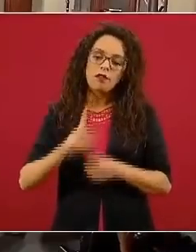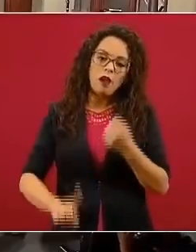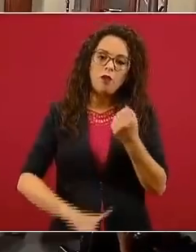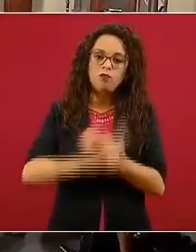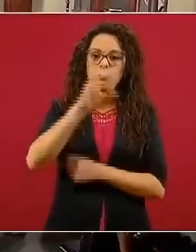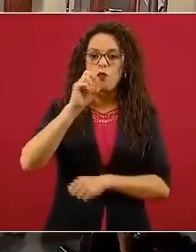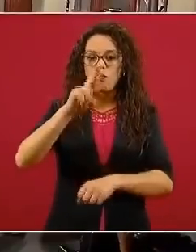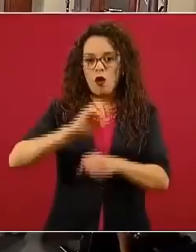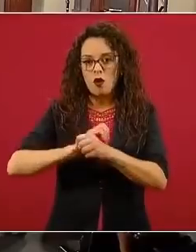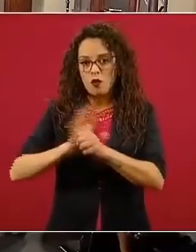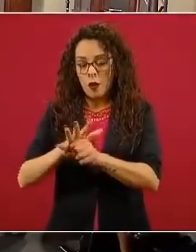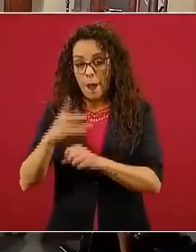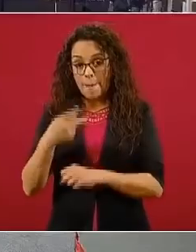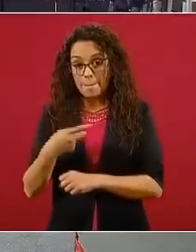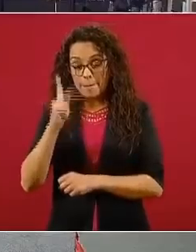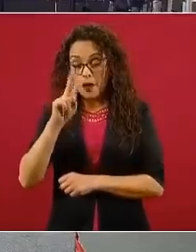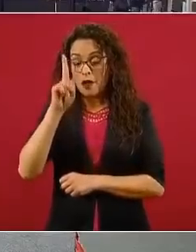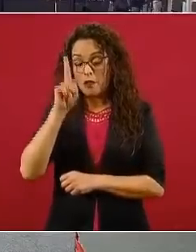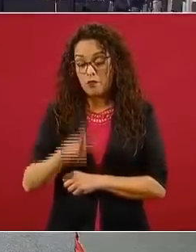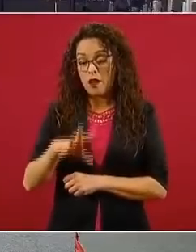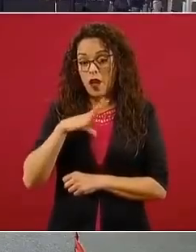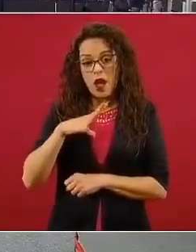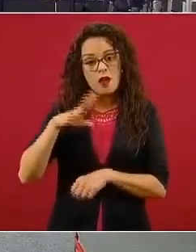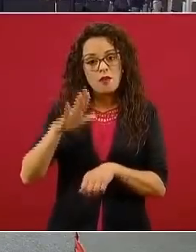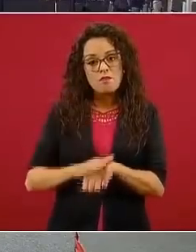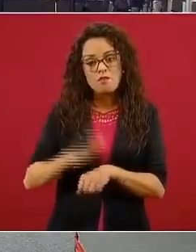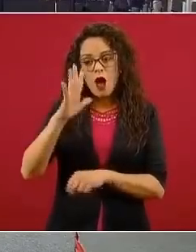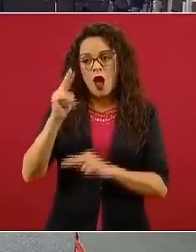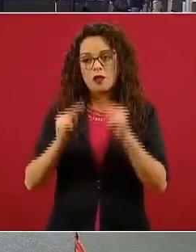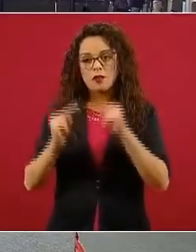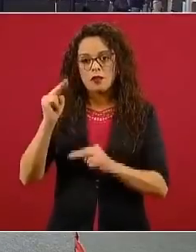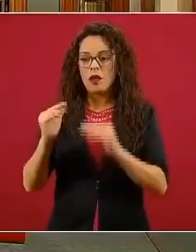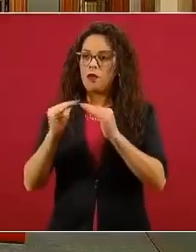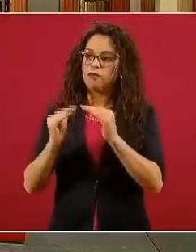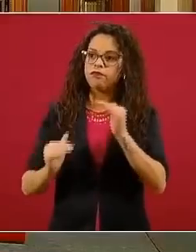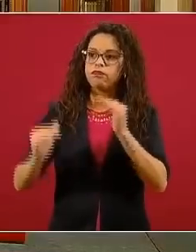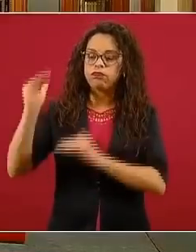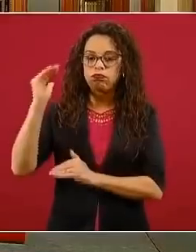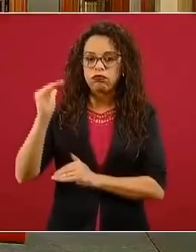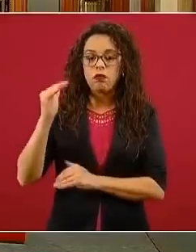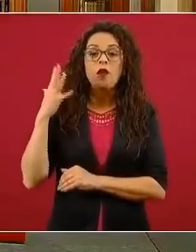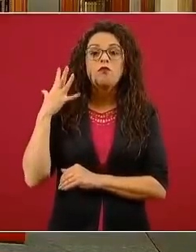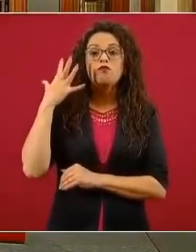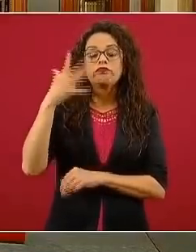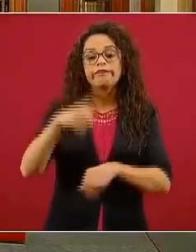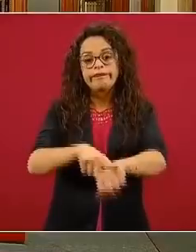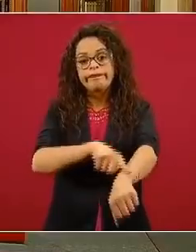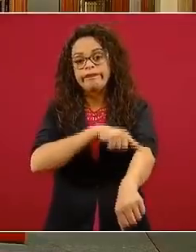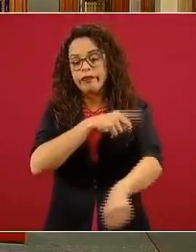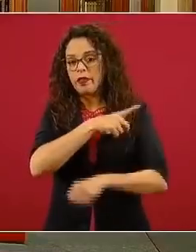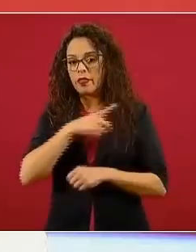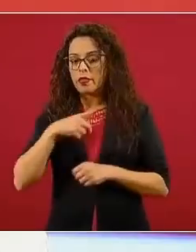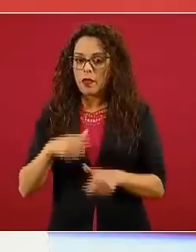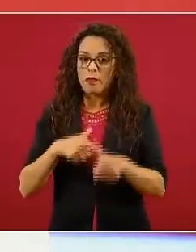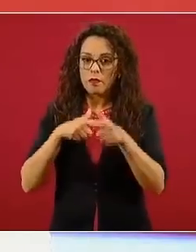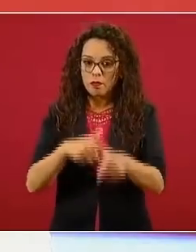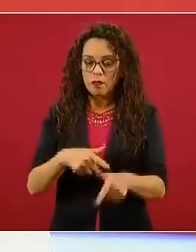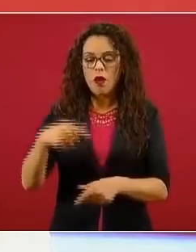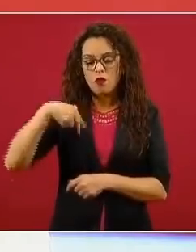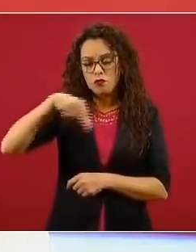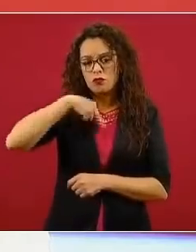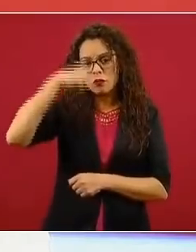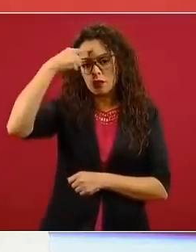consecuencias son, desde luego, de más alto nivel o de más largo plazo y consideramos que va a ser muy positivo,